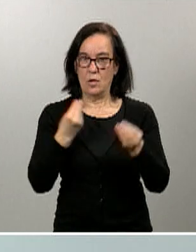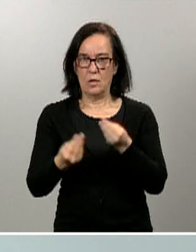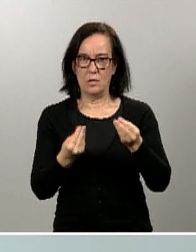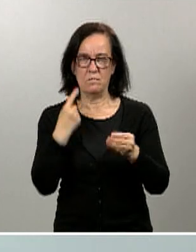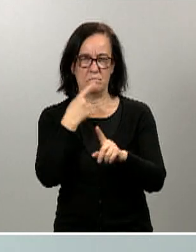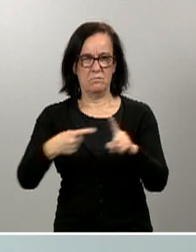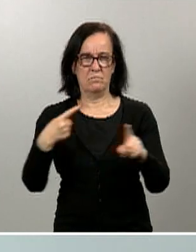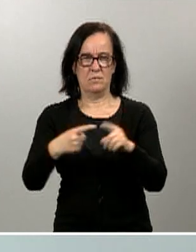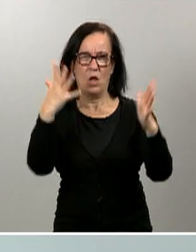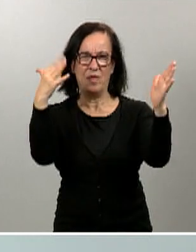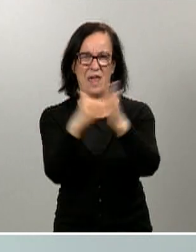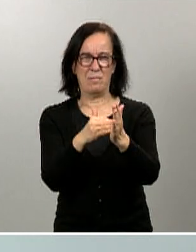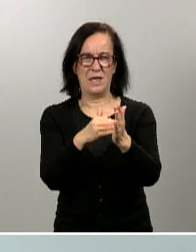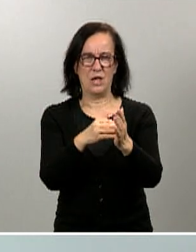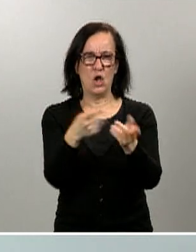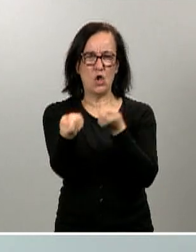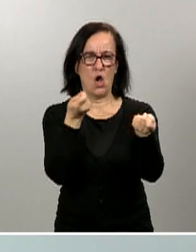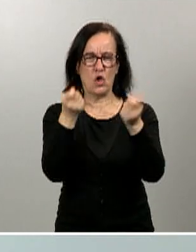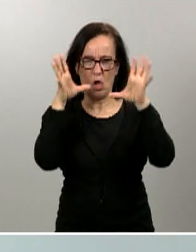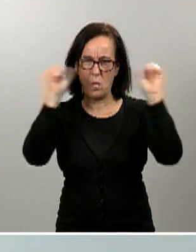.000 controles de Guardia Civil, algo más.